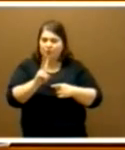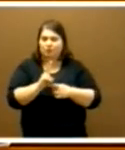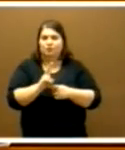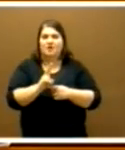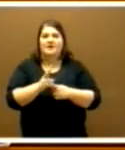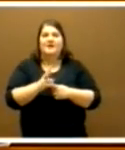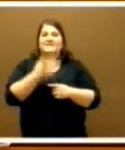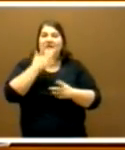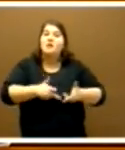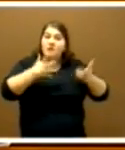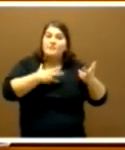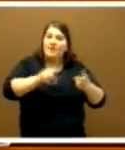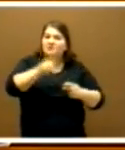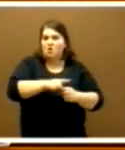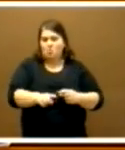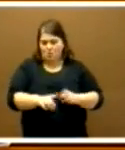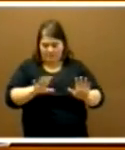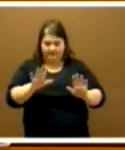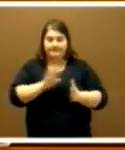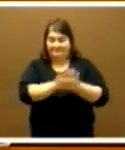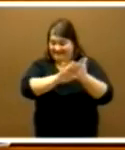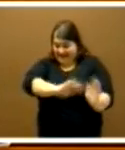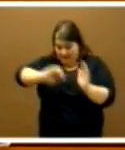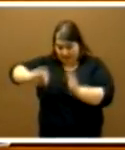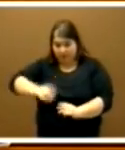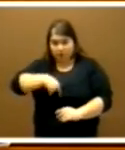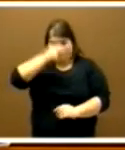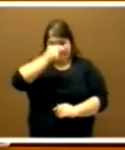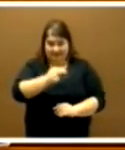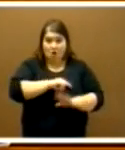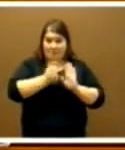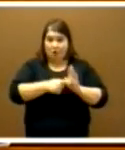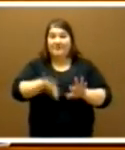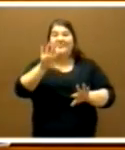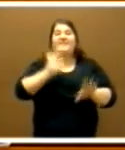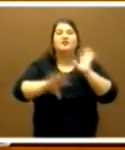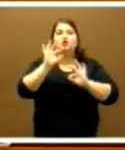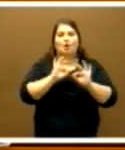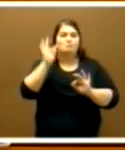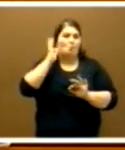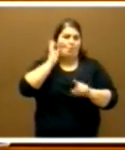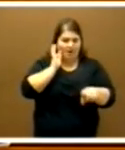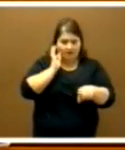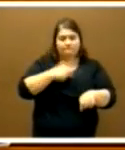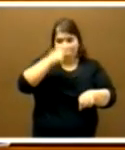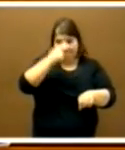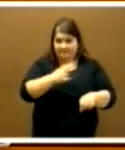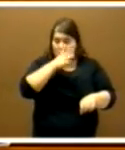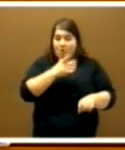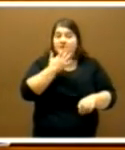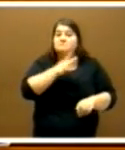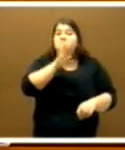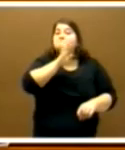puede ser libre y en qué no. Bueno, pues nosotros, dentro del máximo respeto a las decisiones, sobre todo de las mujeres, de ser madres,